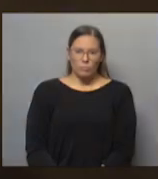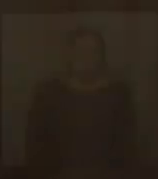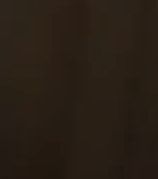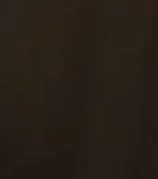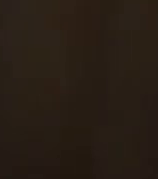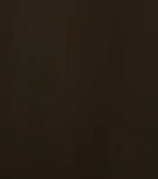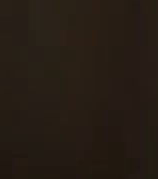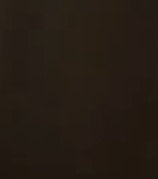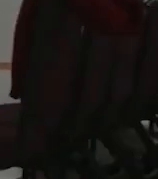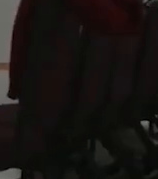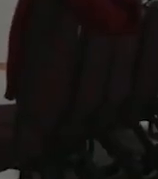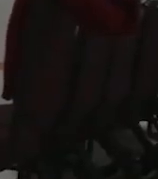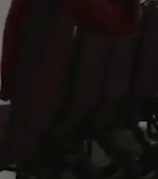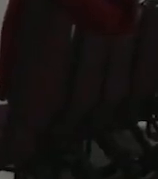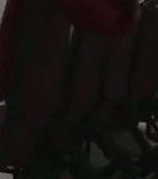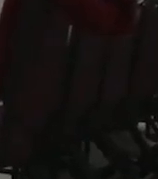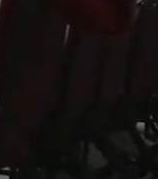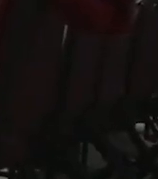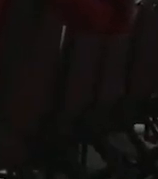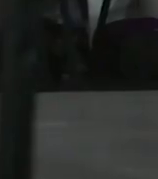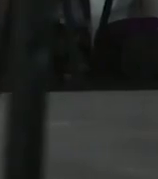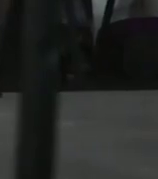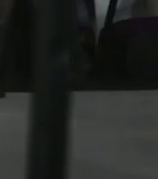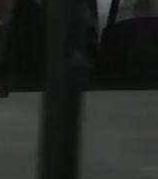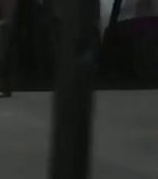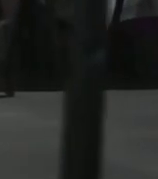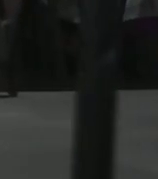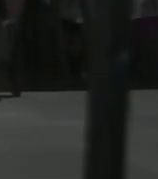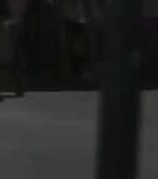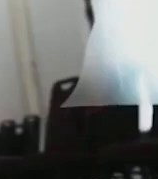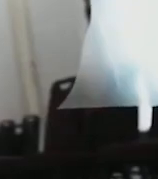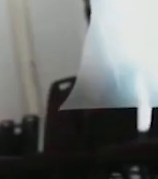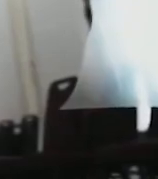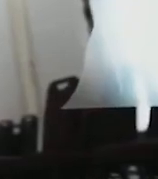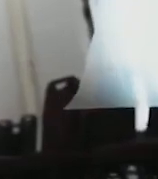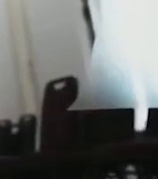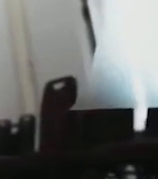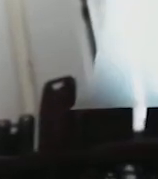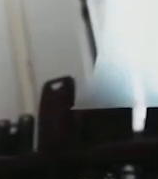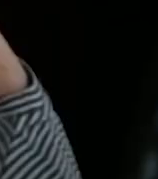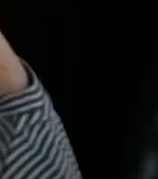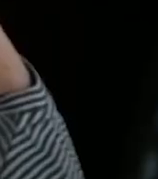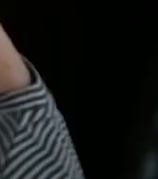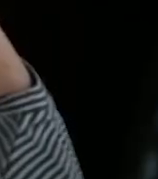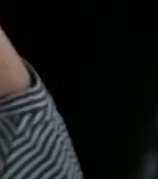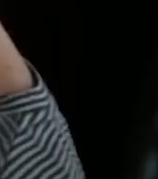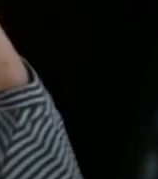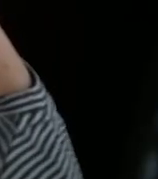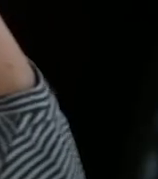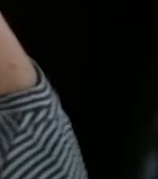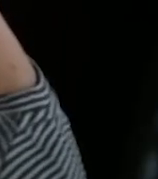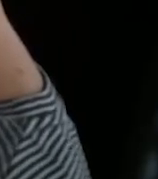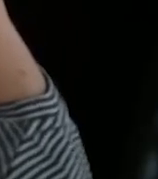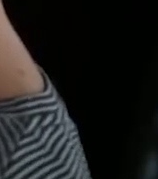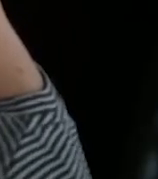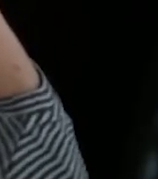entonces Cecilia encontró leí, leí, fue muy interesado en escribir algo así. El tiempo